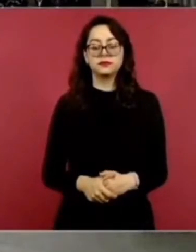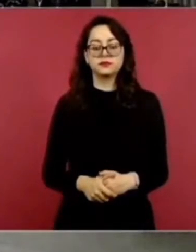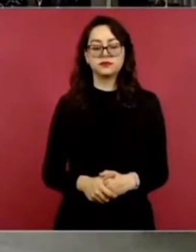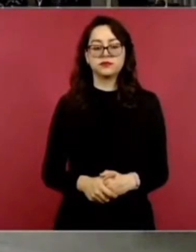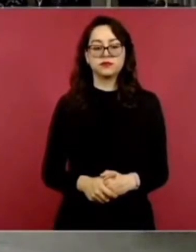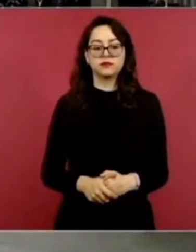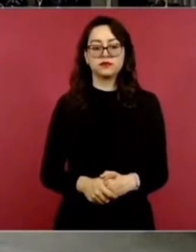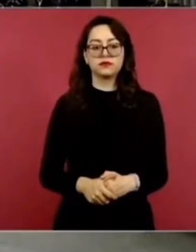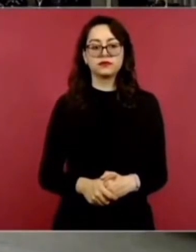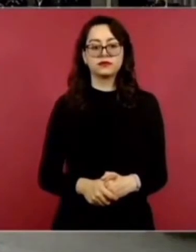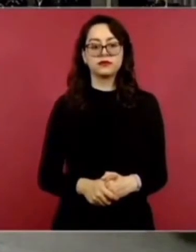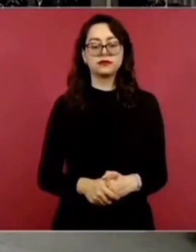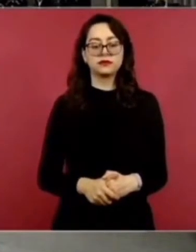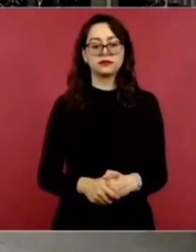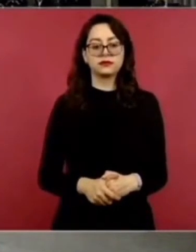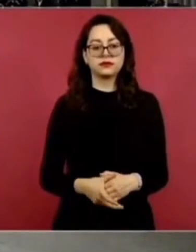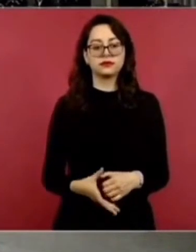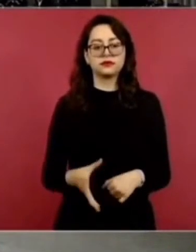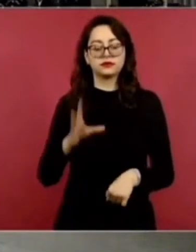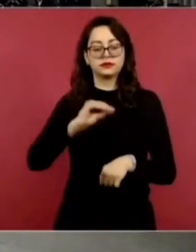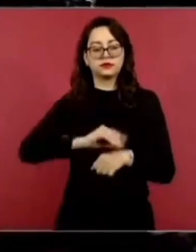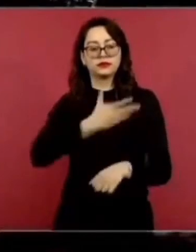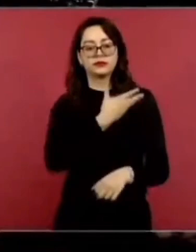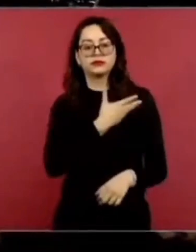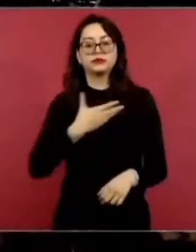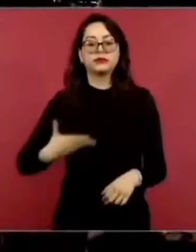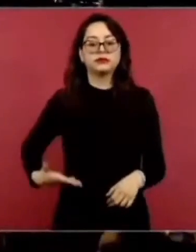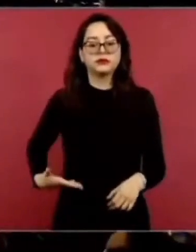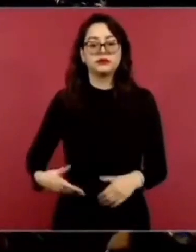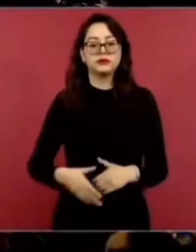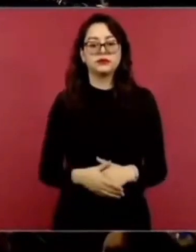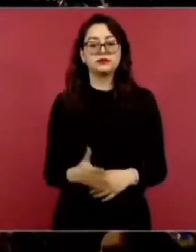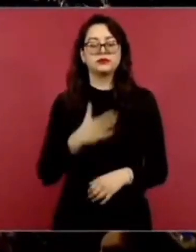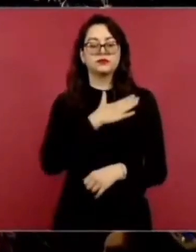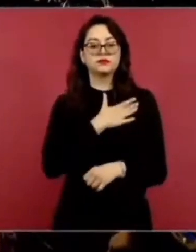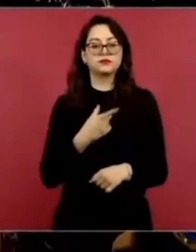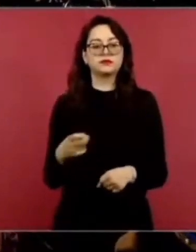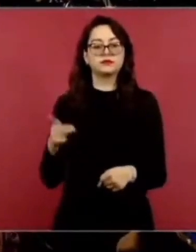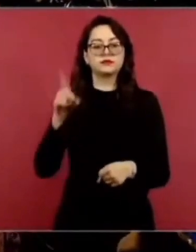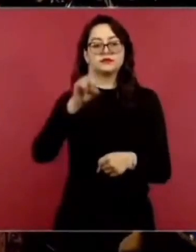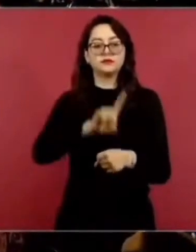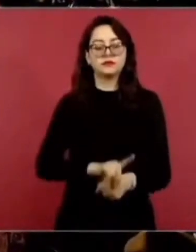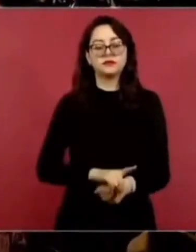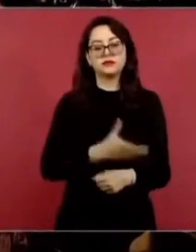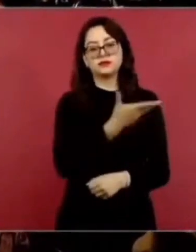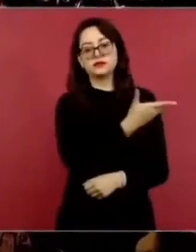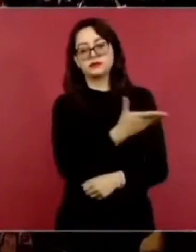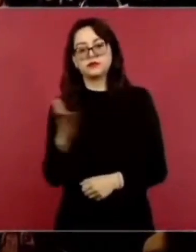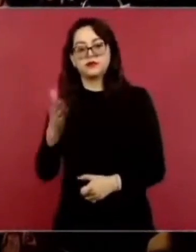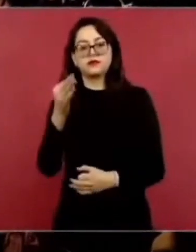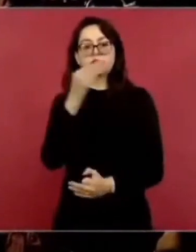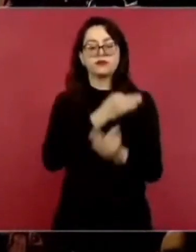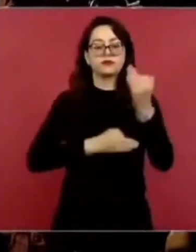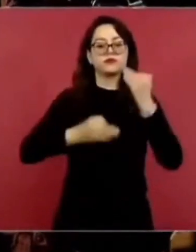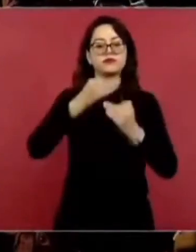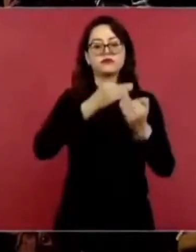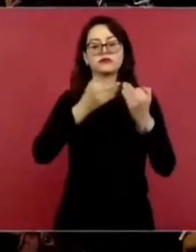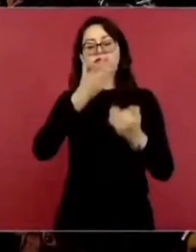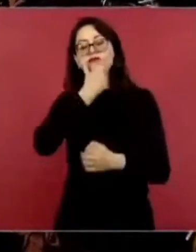Con su permiso, señor presidente. Muy buenos días. Tengan todas y todos ustedes.